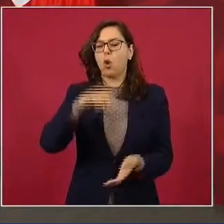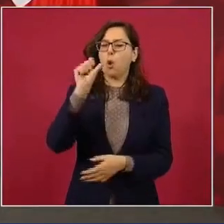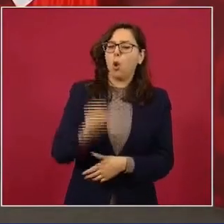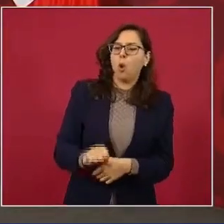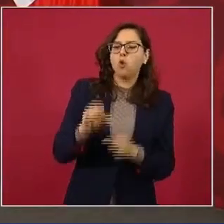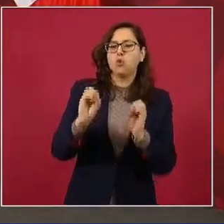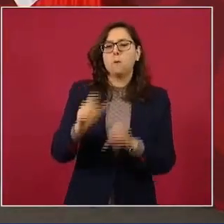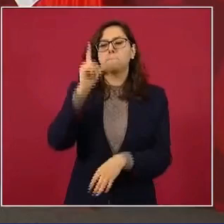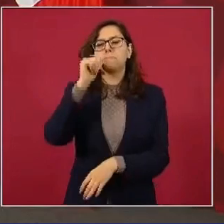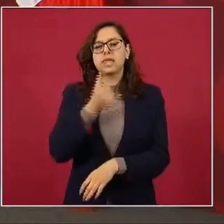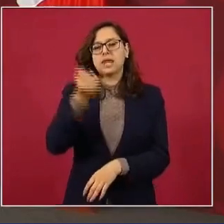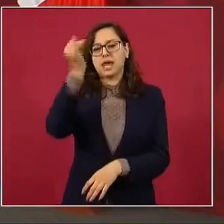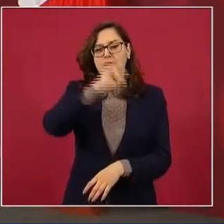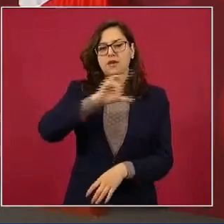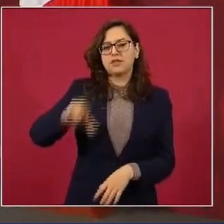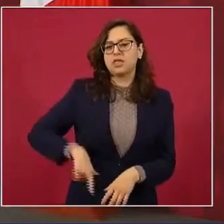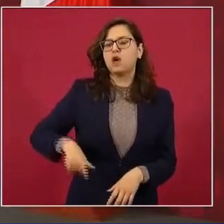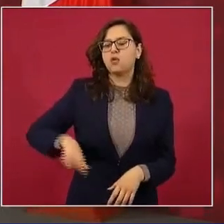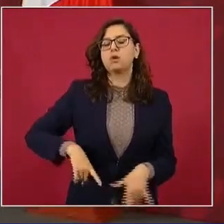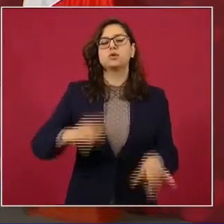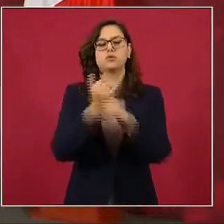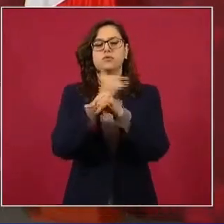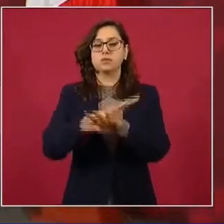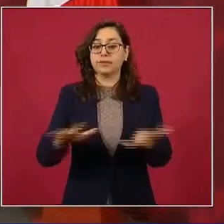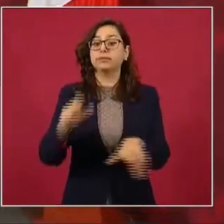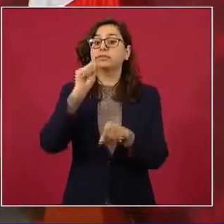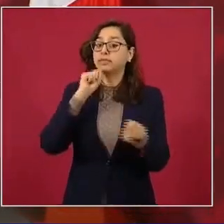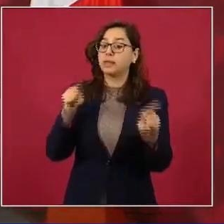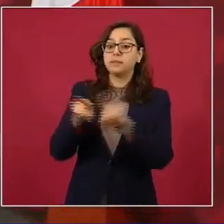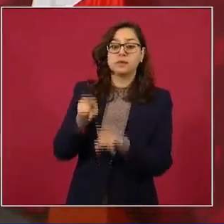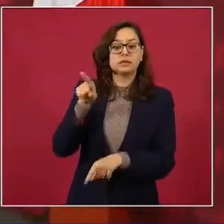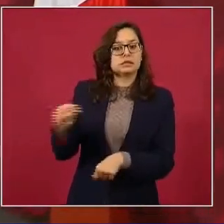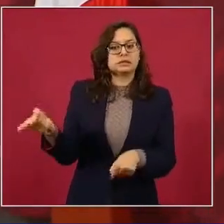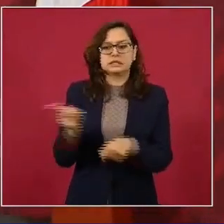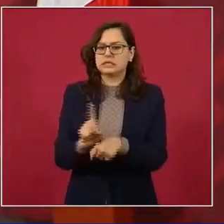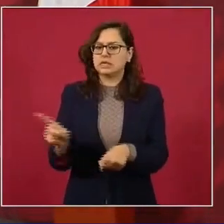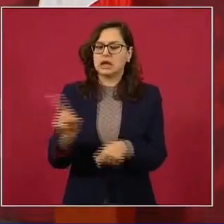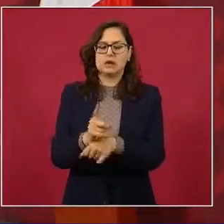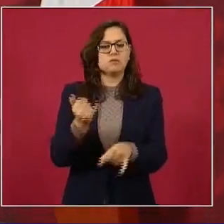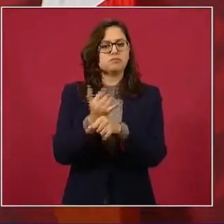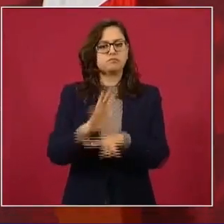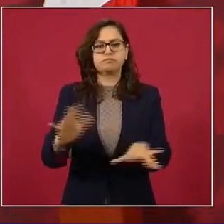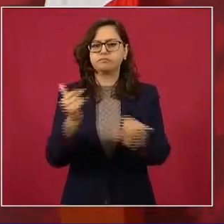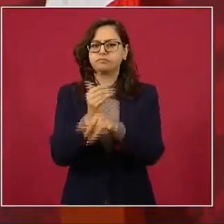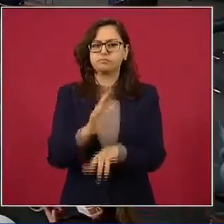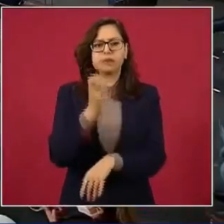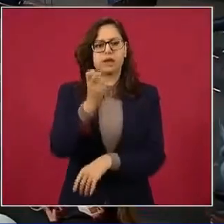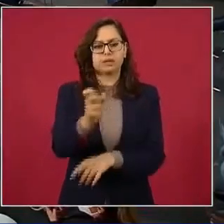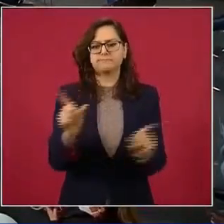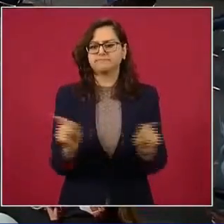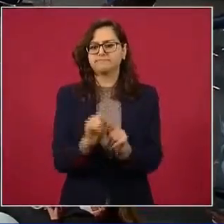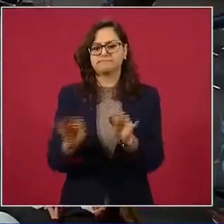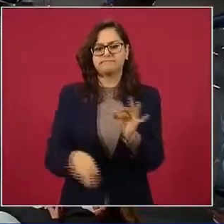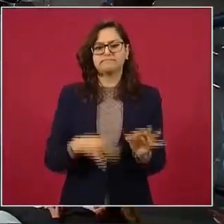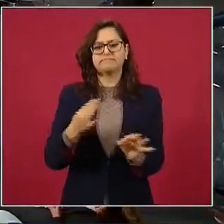la jefa de gobierno que constantemente está rindiendo cuentas, eso es lo que puedo comentar. Y ya muy rápidamente.